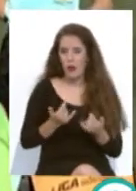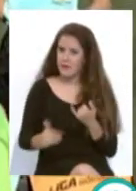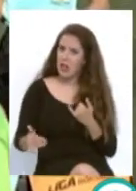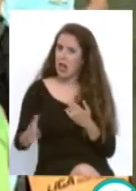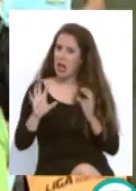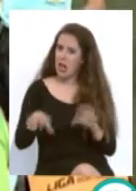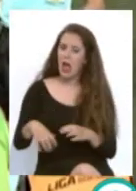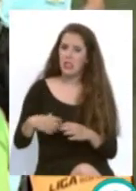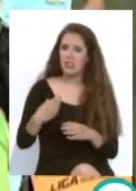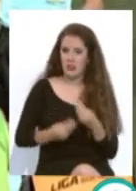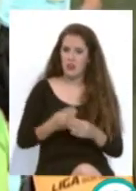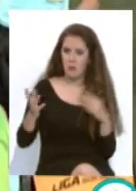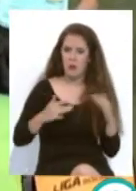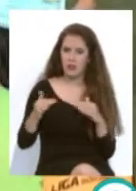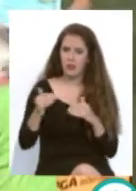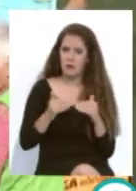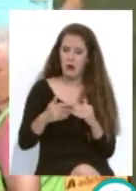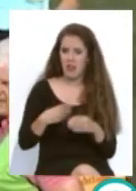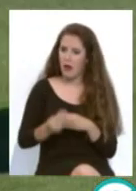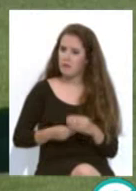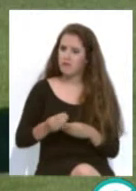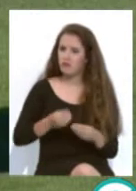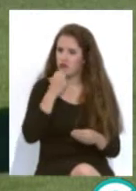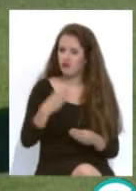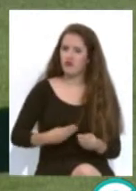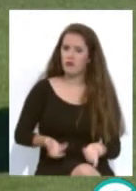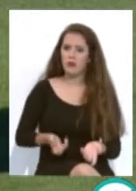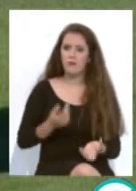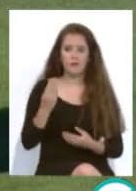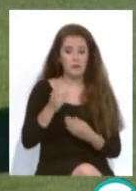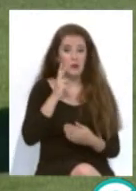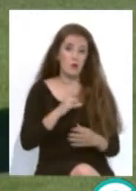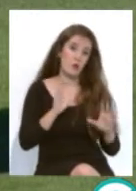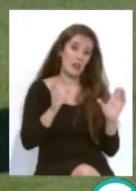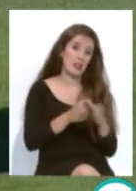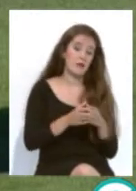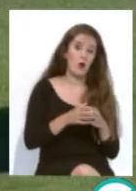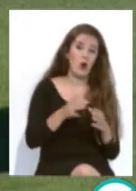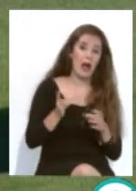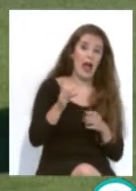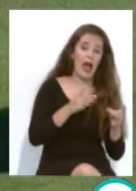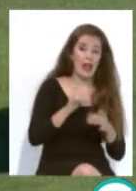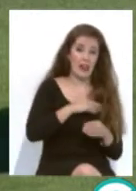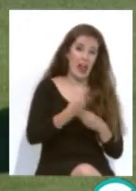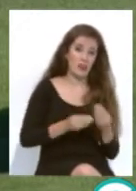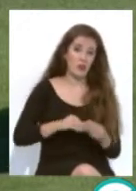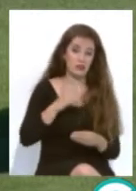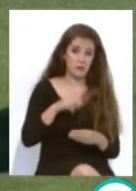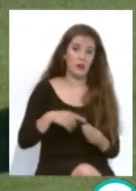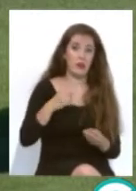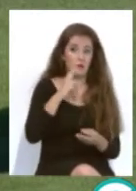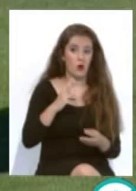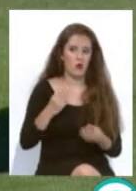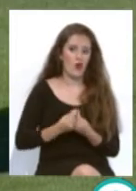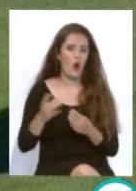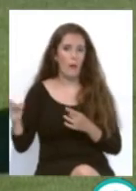los mejores partidos de la temporada, se encontró muy cómodo, también vimos un equipo canario que le cedió el balón y el Cádiz B fue creciendo a su vez con el